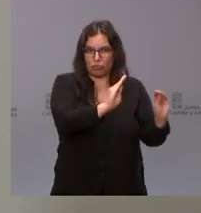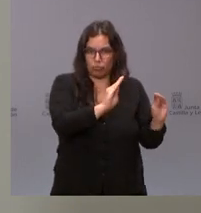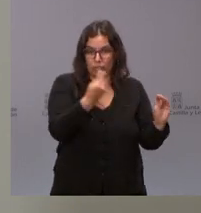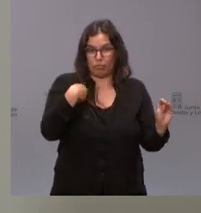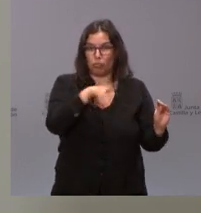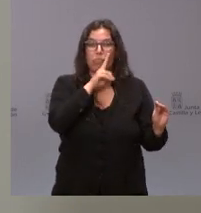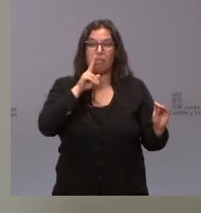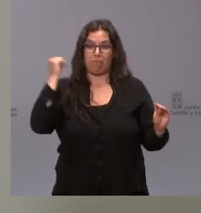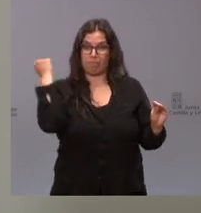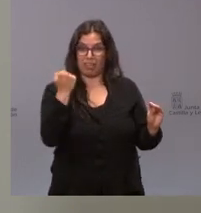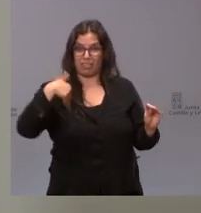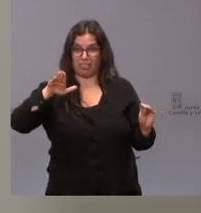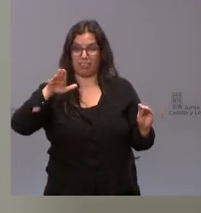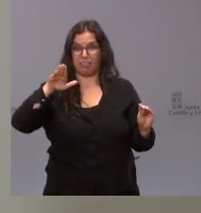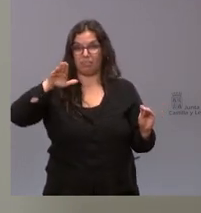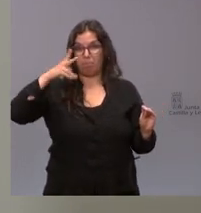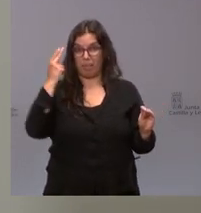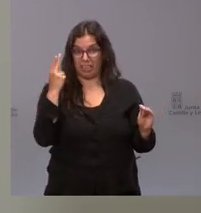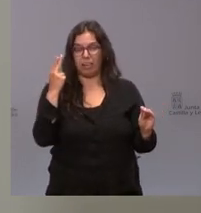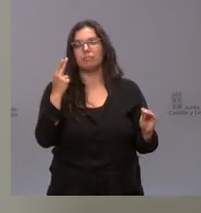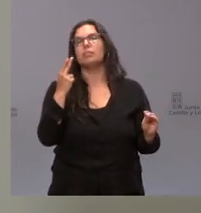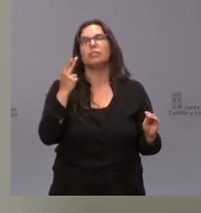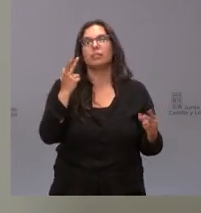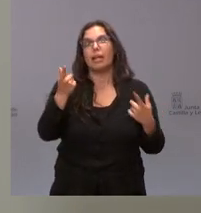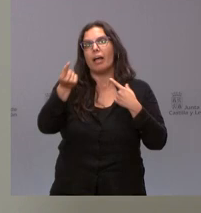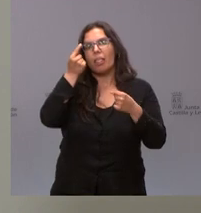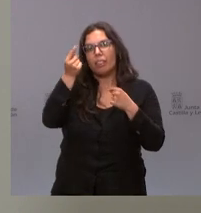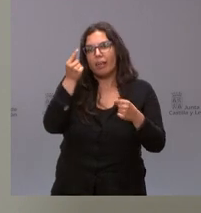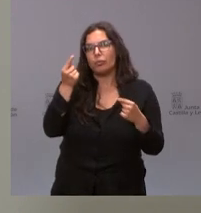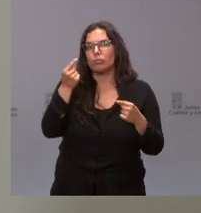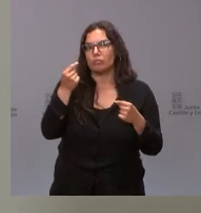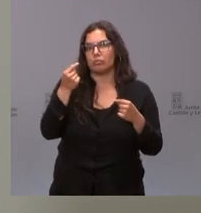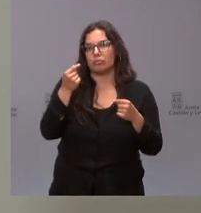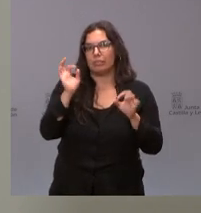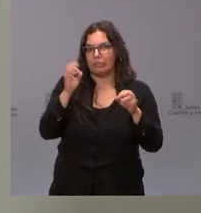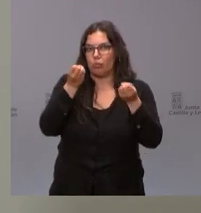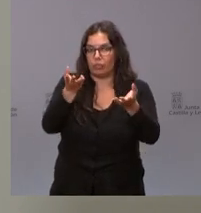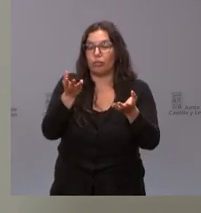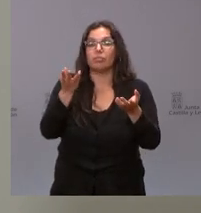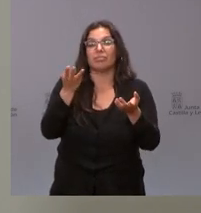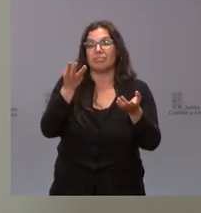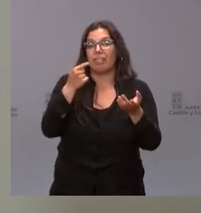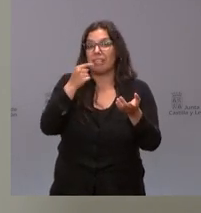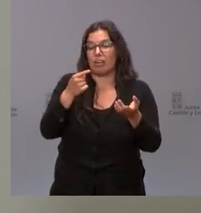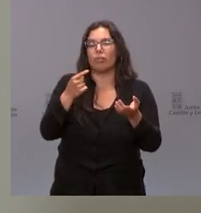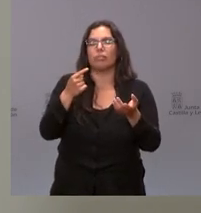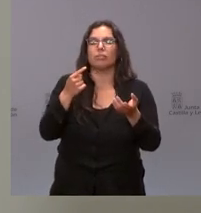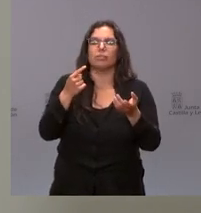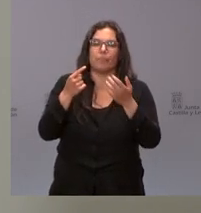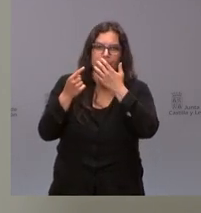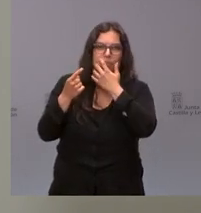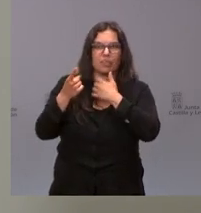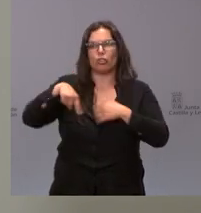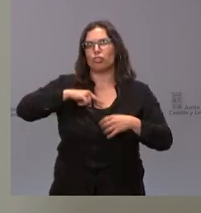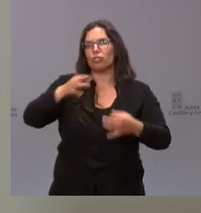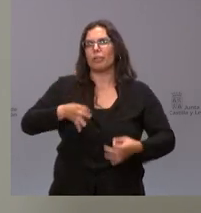ya les decía yo en primera intervención que les podía ya confirmar que nosotros preferimos que siempre se quede a cargo de un familiar la administración tiene alguna información más de la que